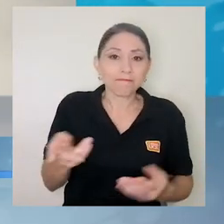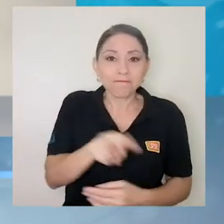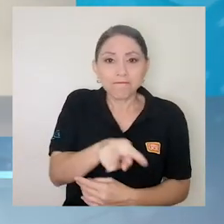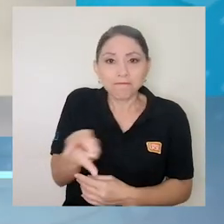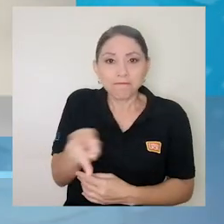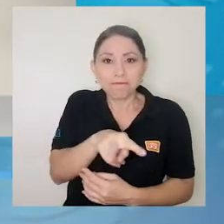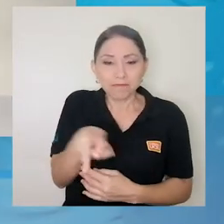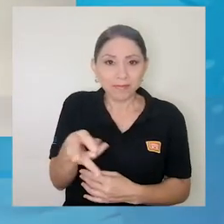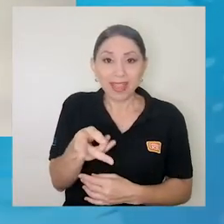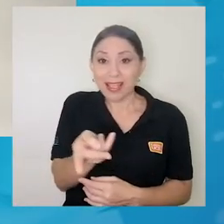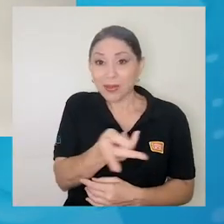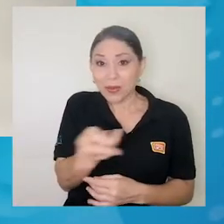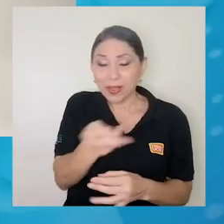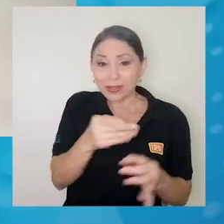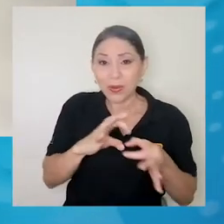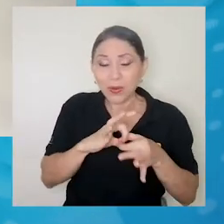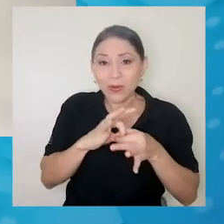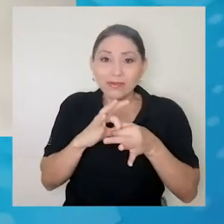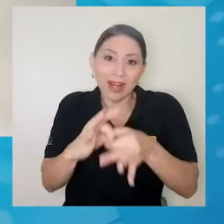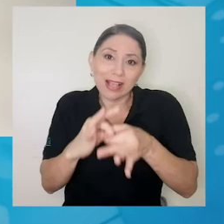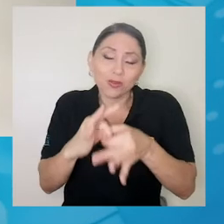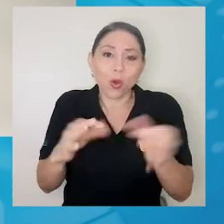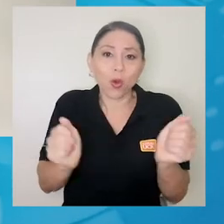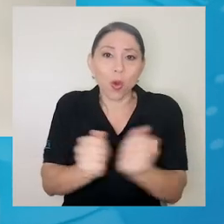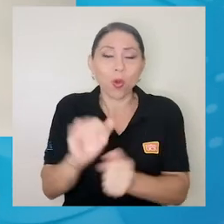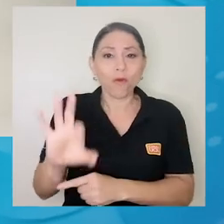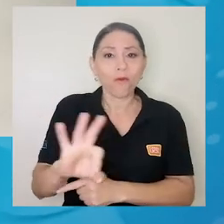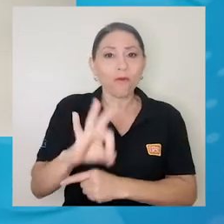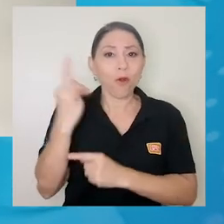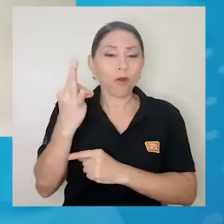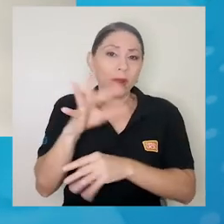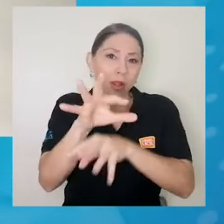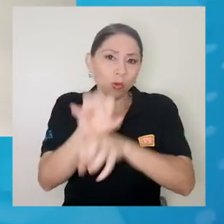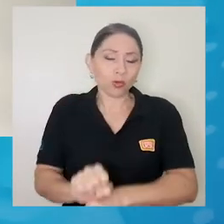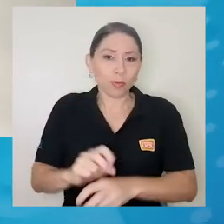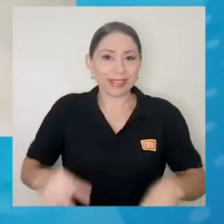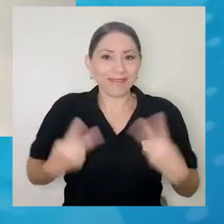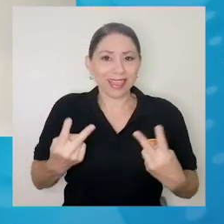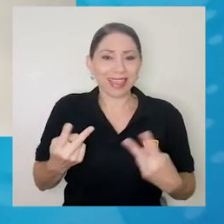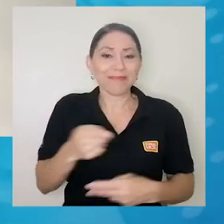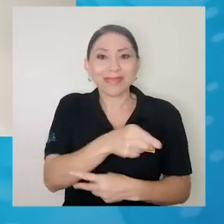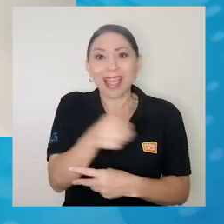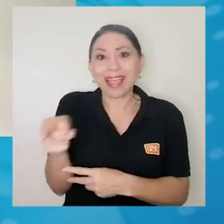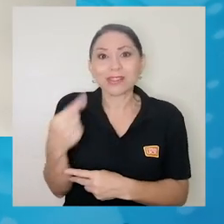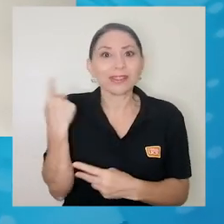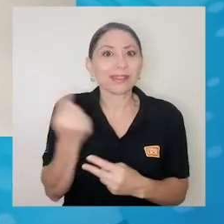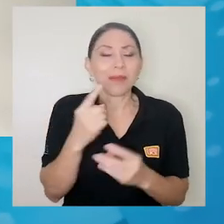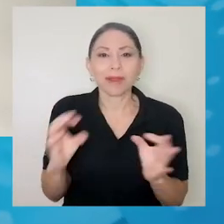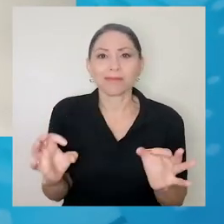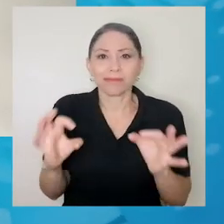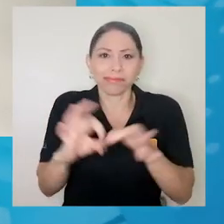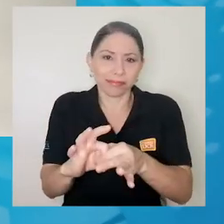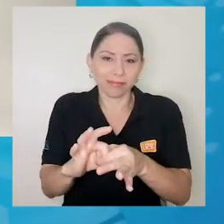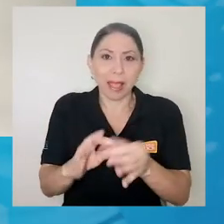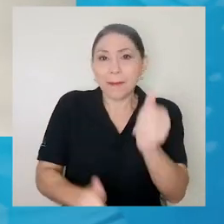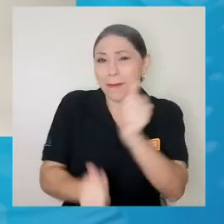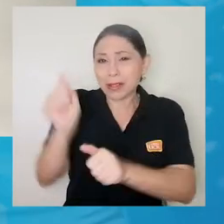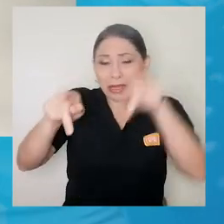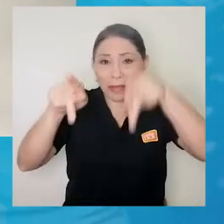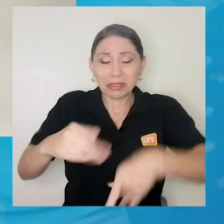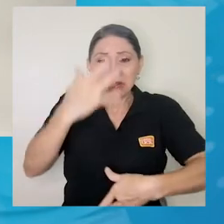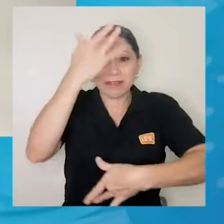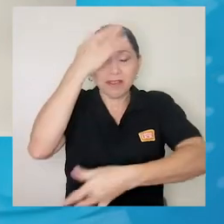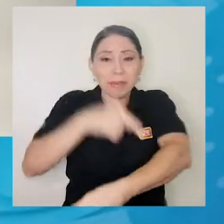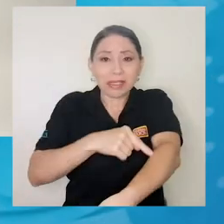a tener mucha relación con los estilos de vida estas dos condiciones tienden a combinarse de forma que la mayoría de los diabéticos